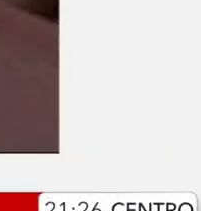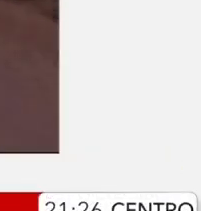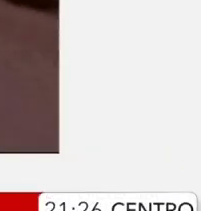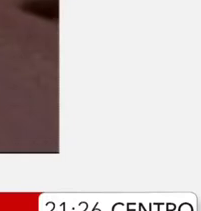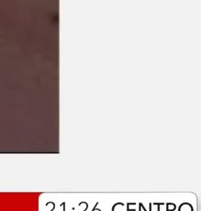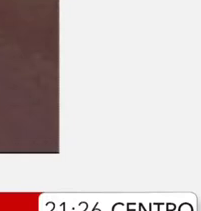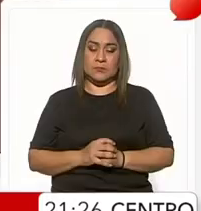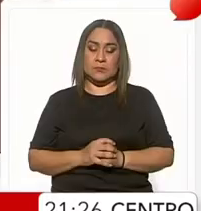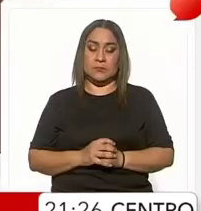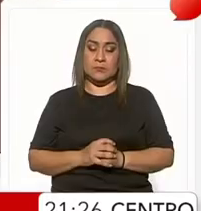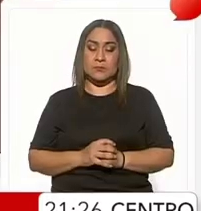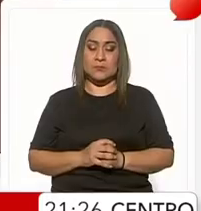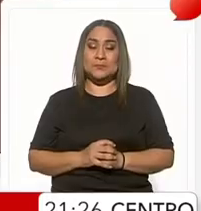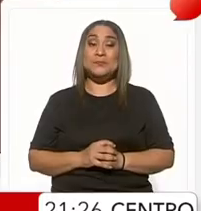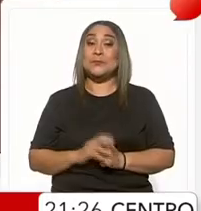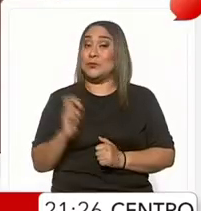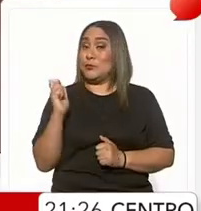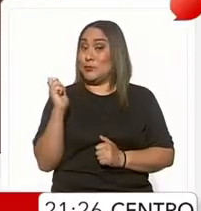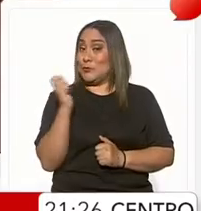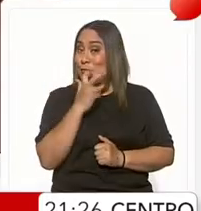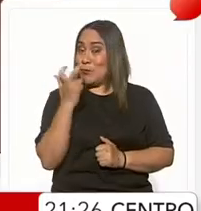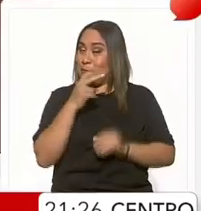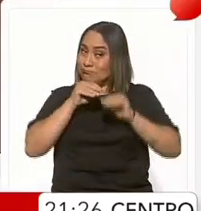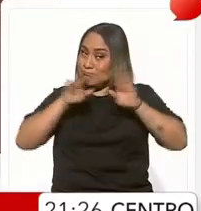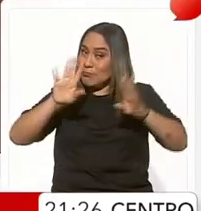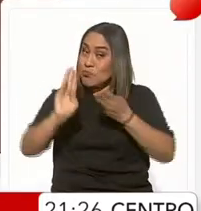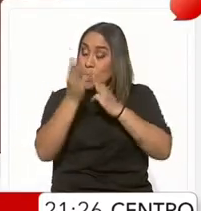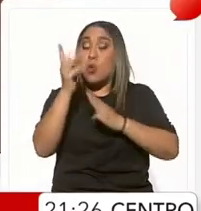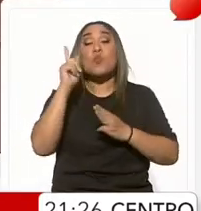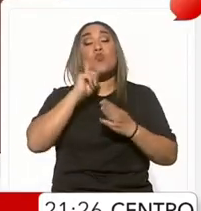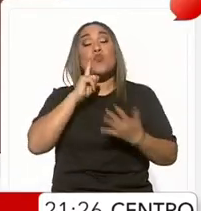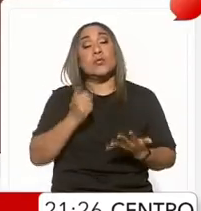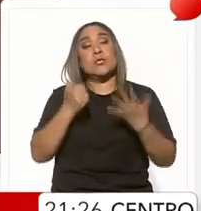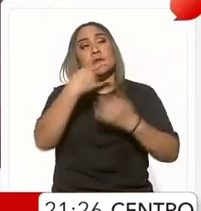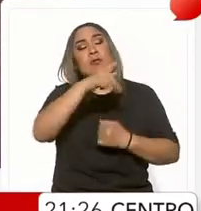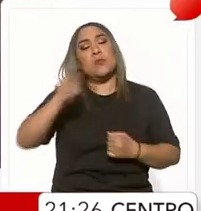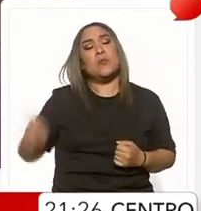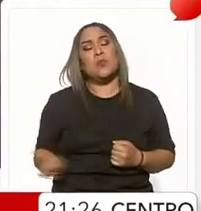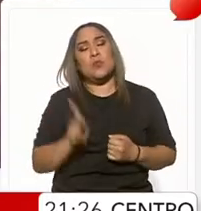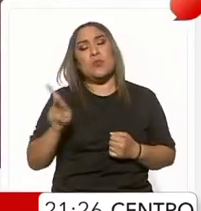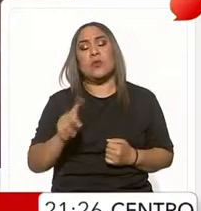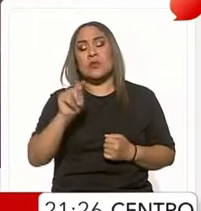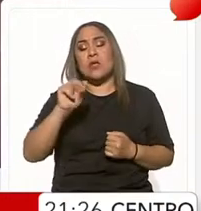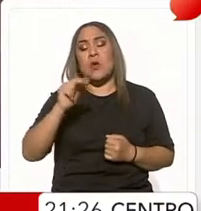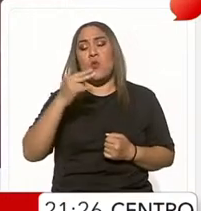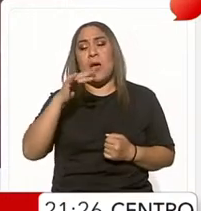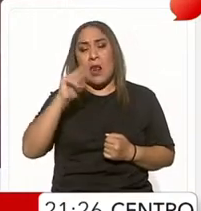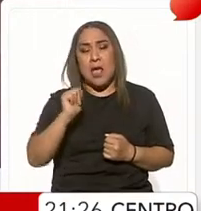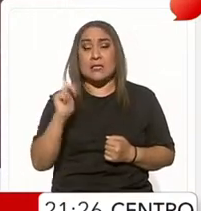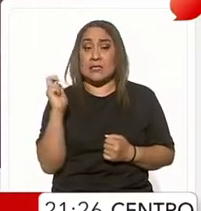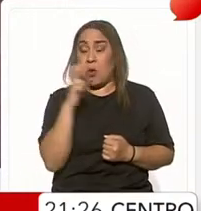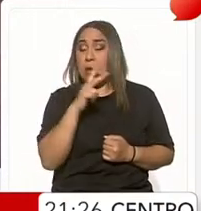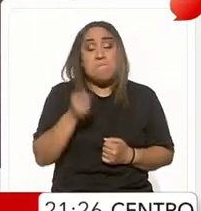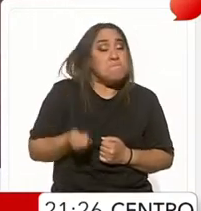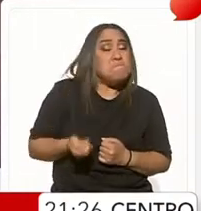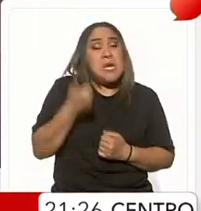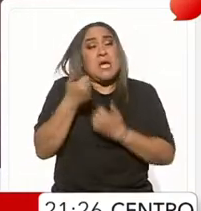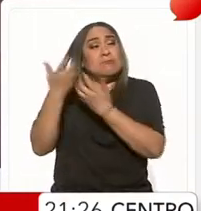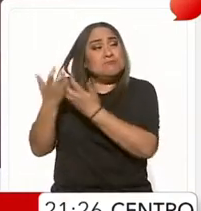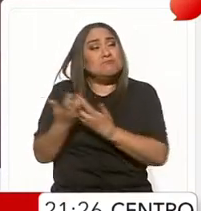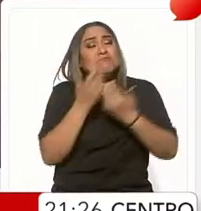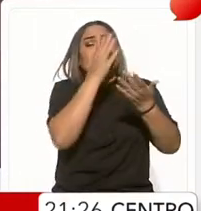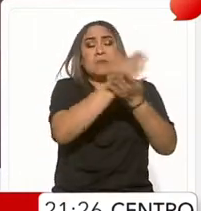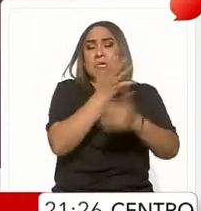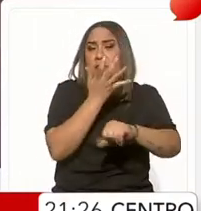De Chihuahua para el mundo. Son seis mujeres rarámuris de la Sierra Tarahumara en Chihuahua. Viajaron por primera vez a Estados